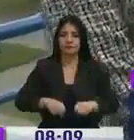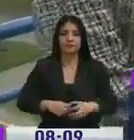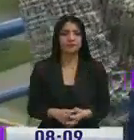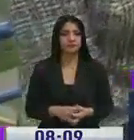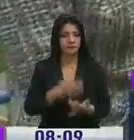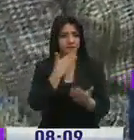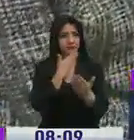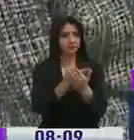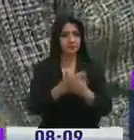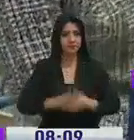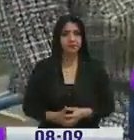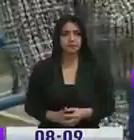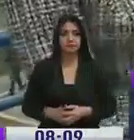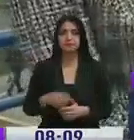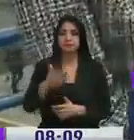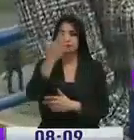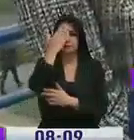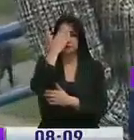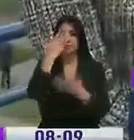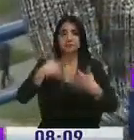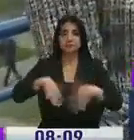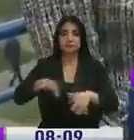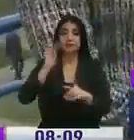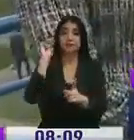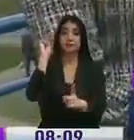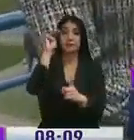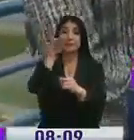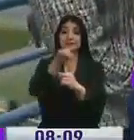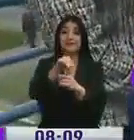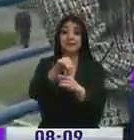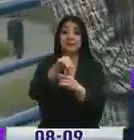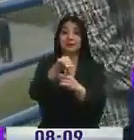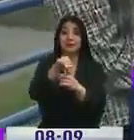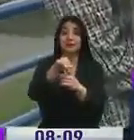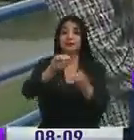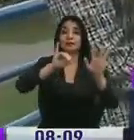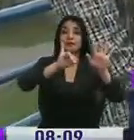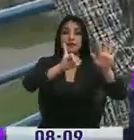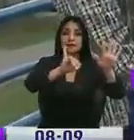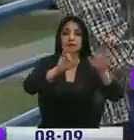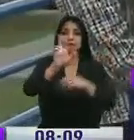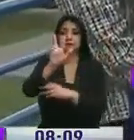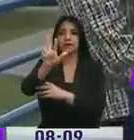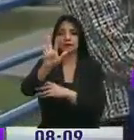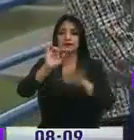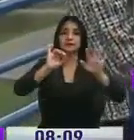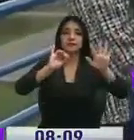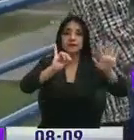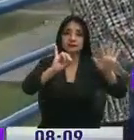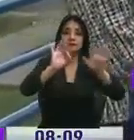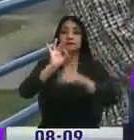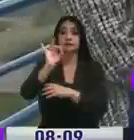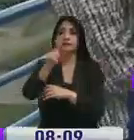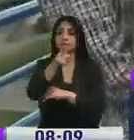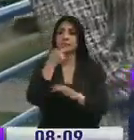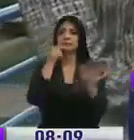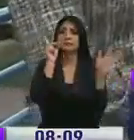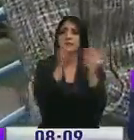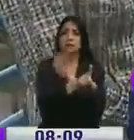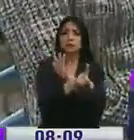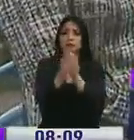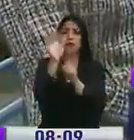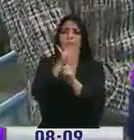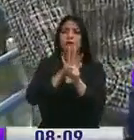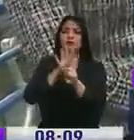agradecemos muchísimo. Entonces, ya saben, a través de un mensaje de texto al 6367, ustedes pueden denunciar el tema